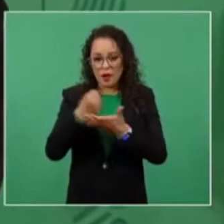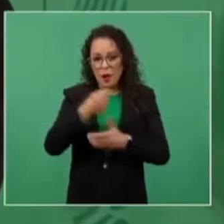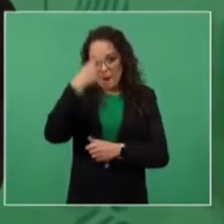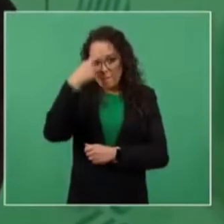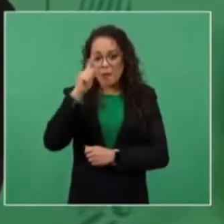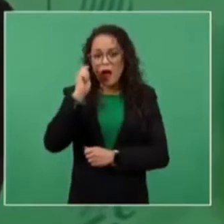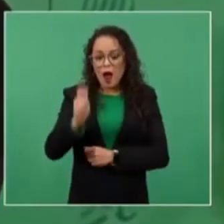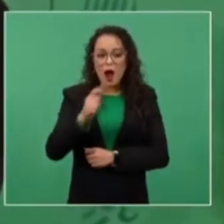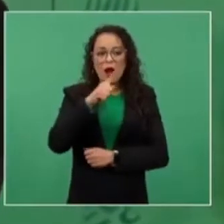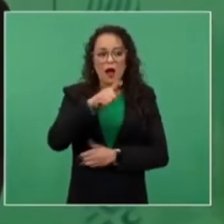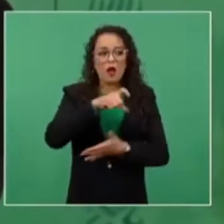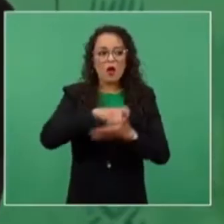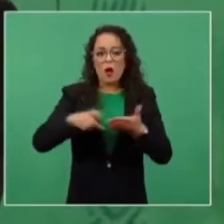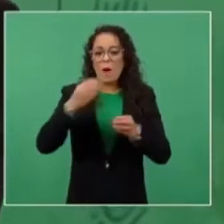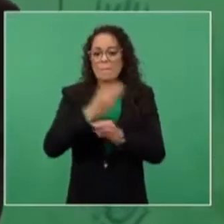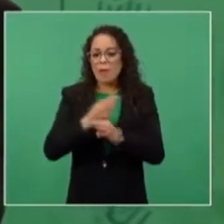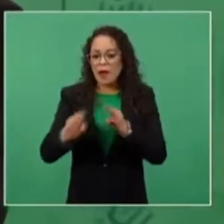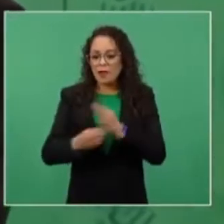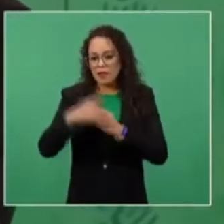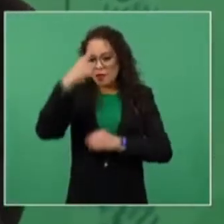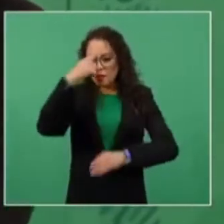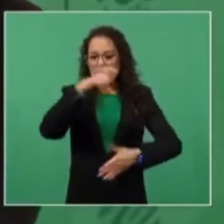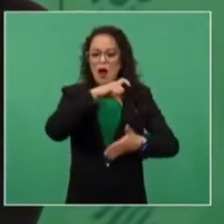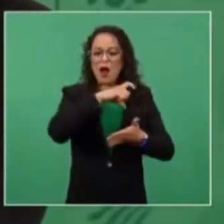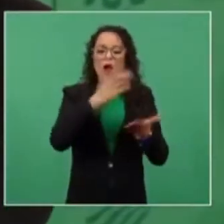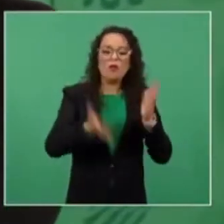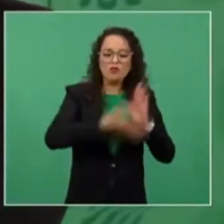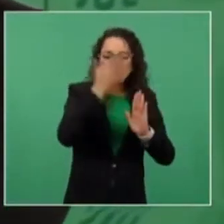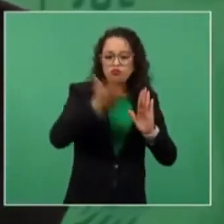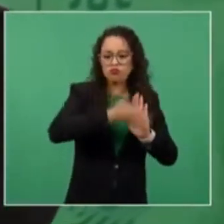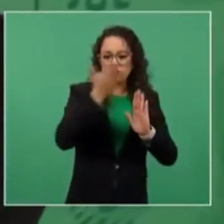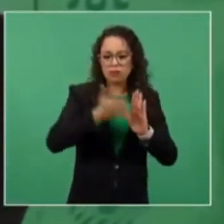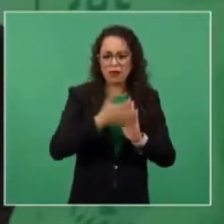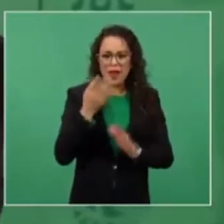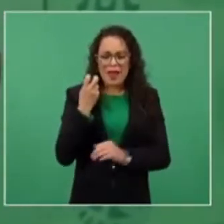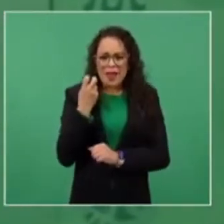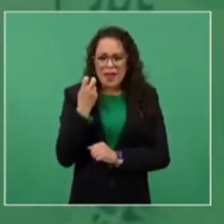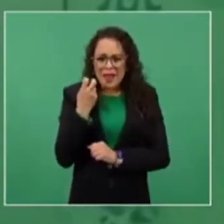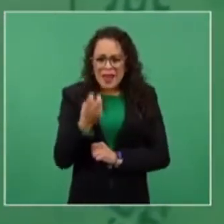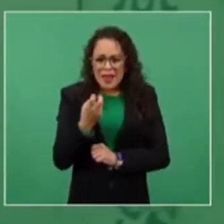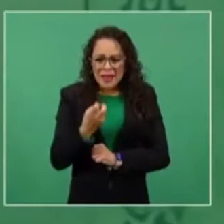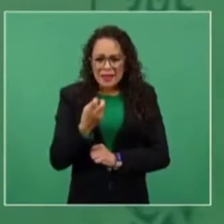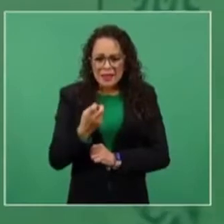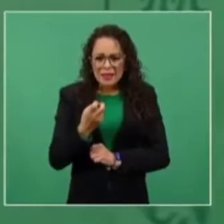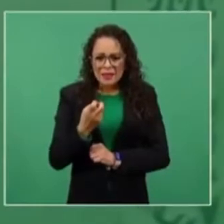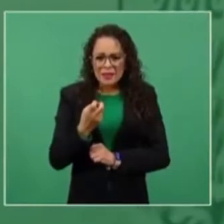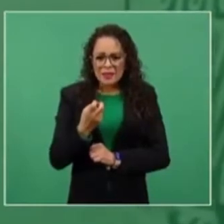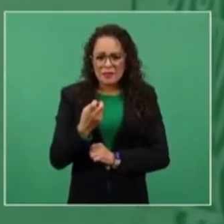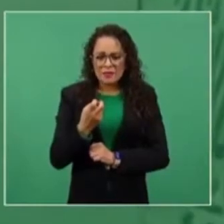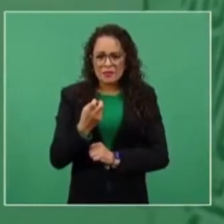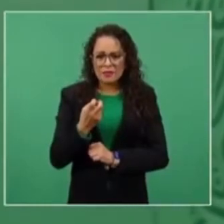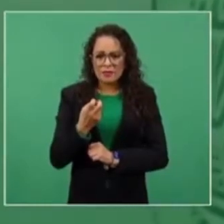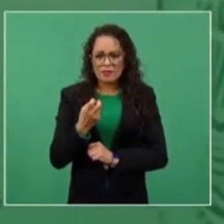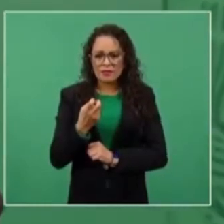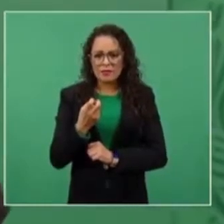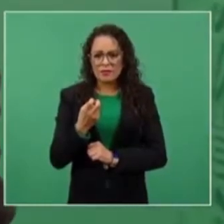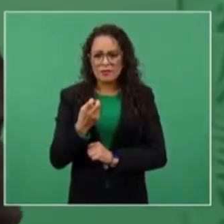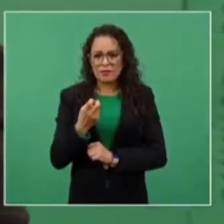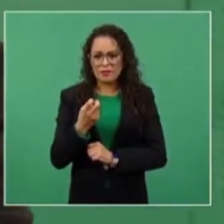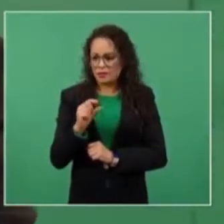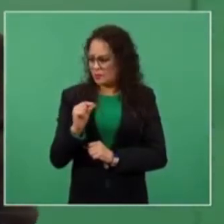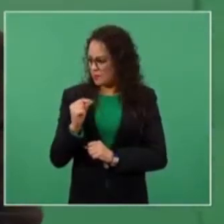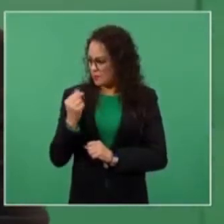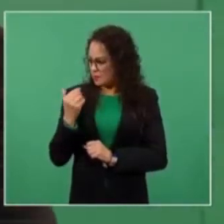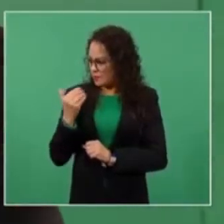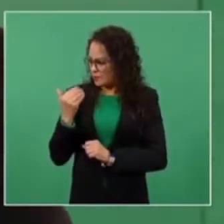ese modelo al final los trasladaron hace poco